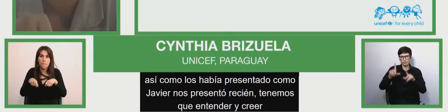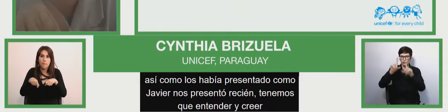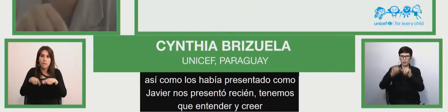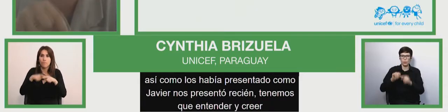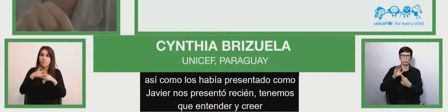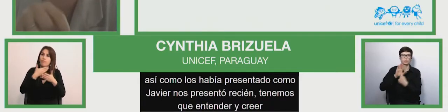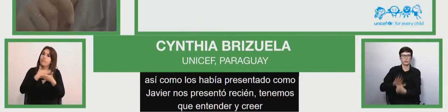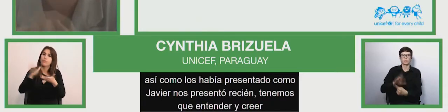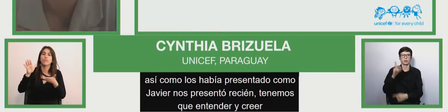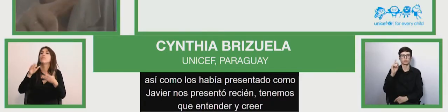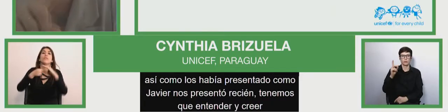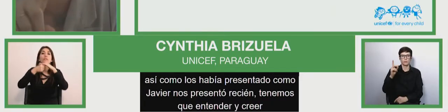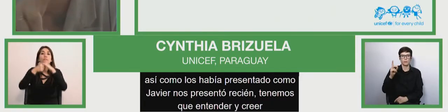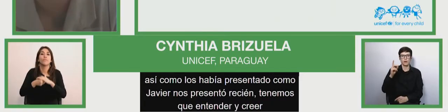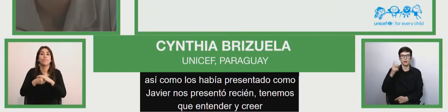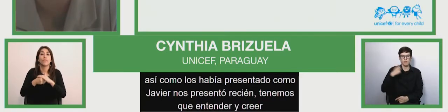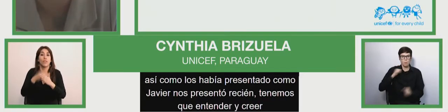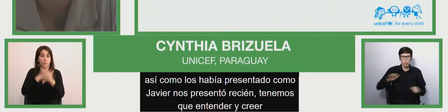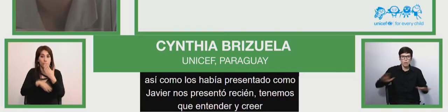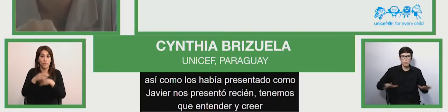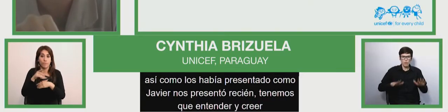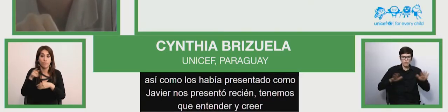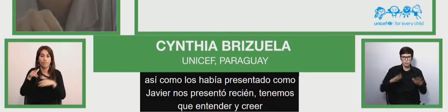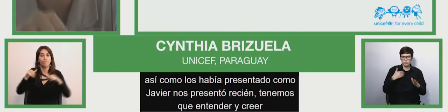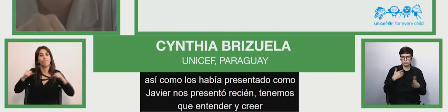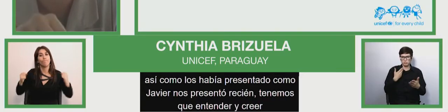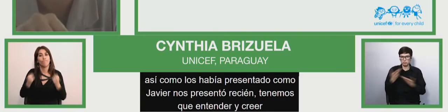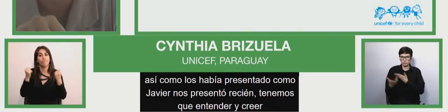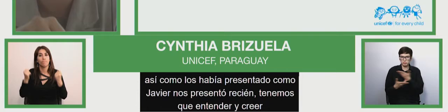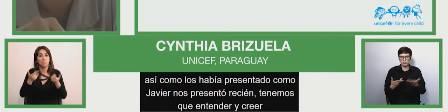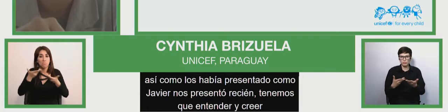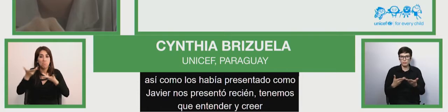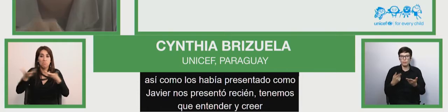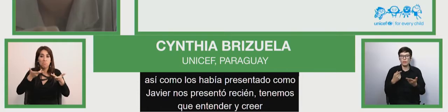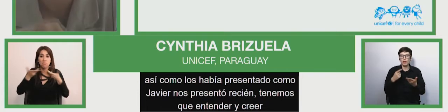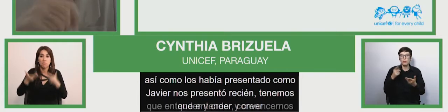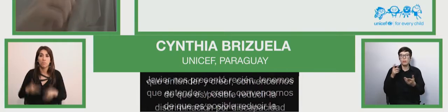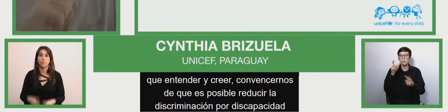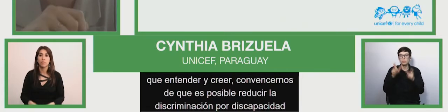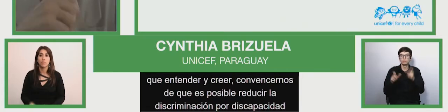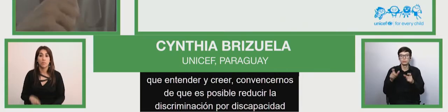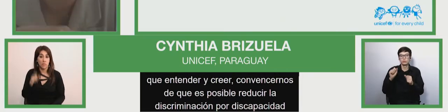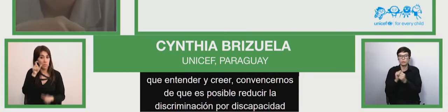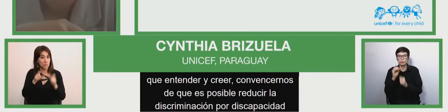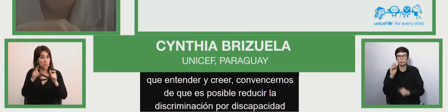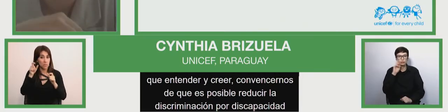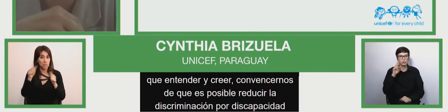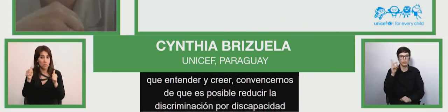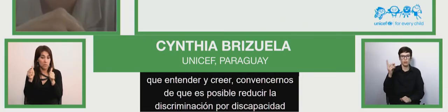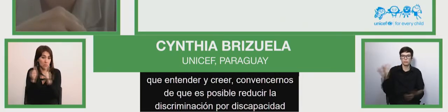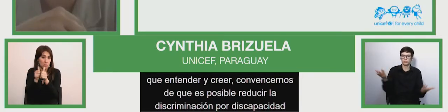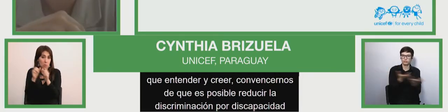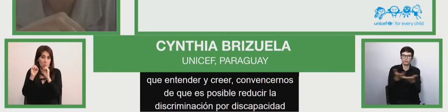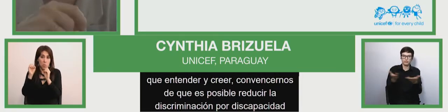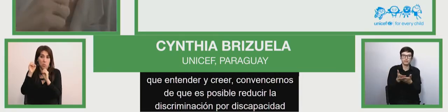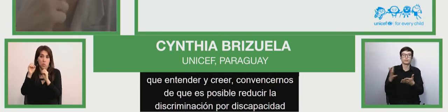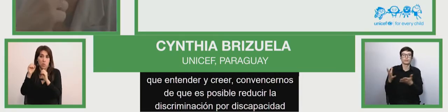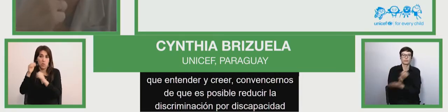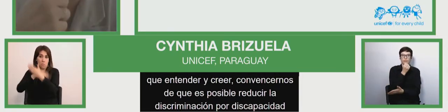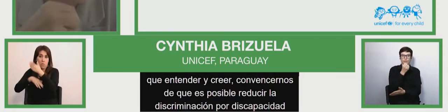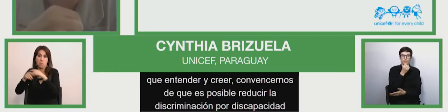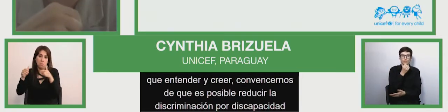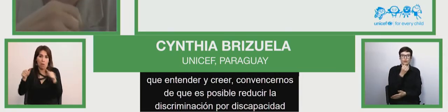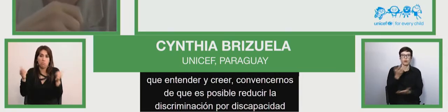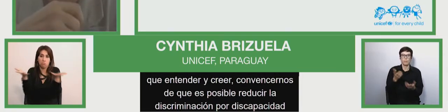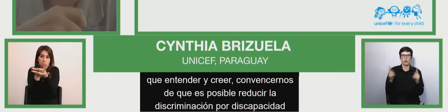si logramos fomentar interacciones entre personas con y sin discapacidad. Y esta fe se basa en la idea del